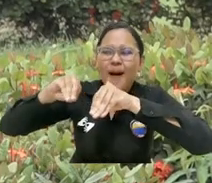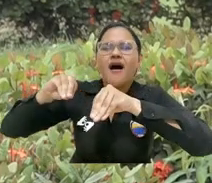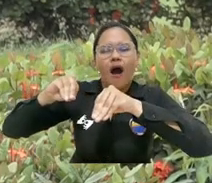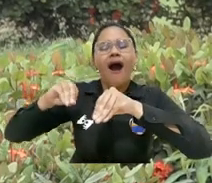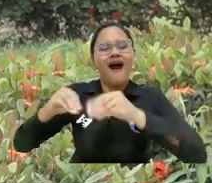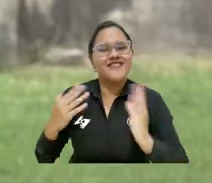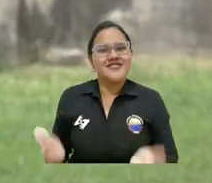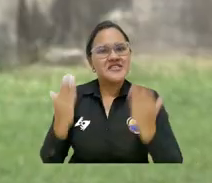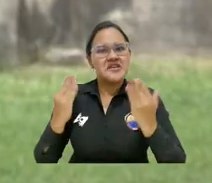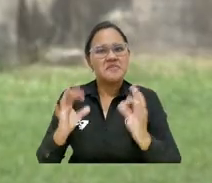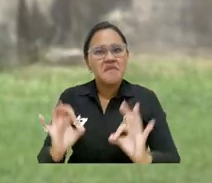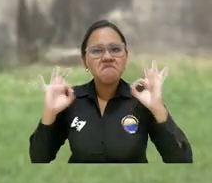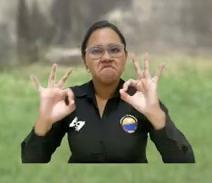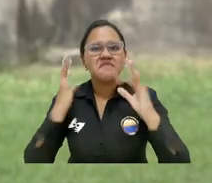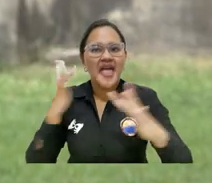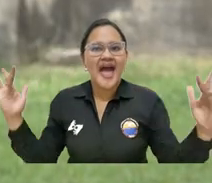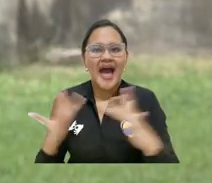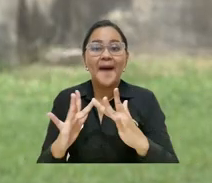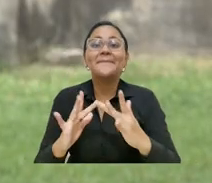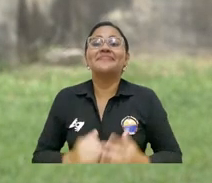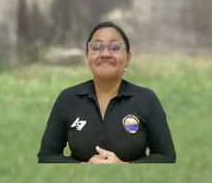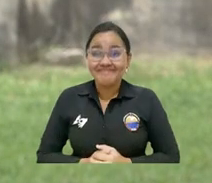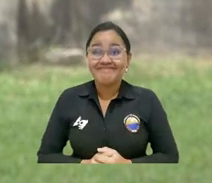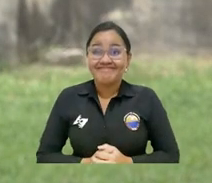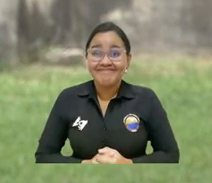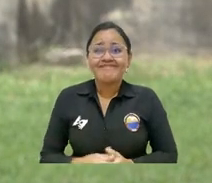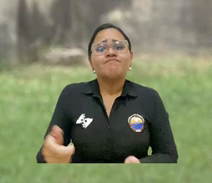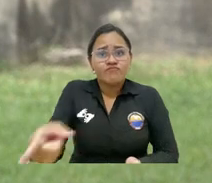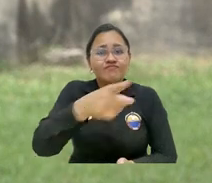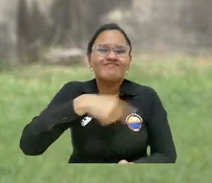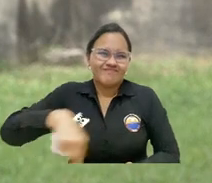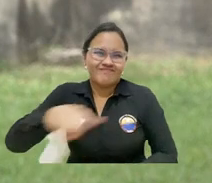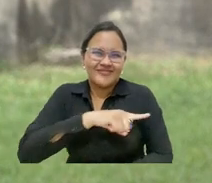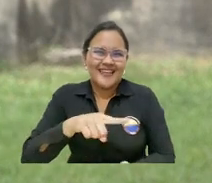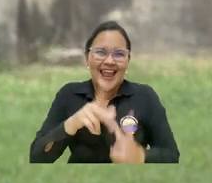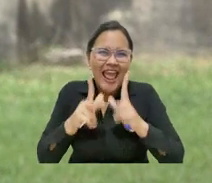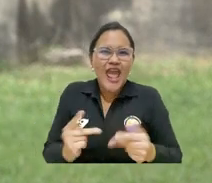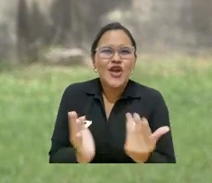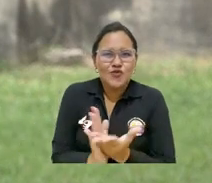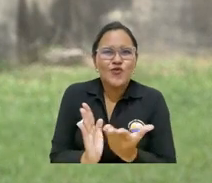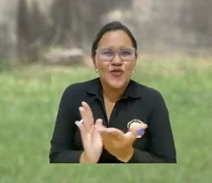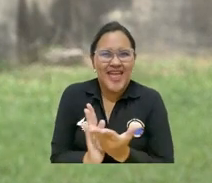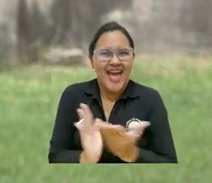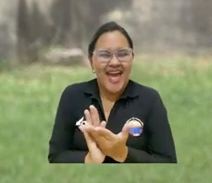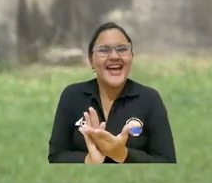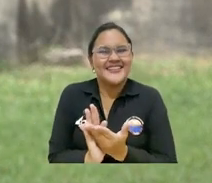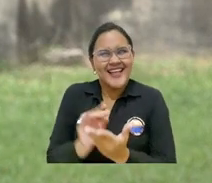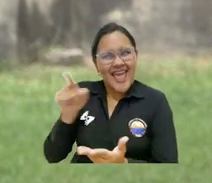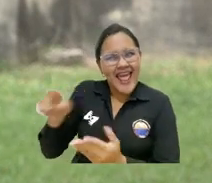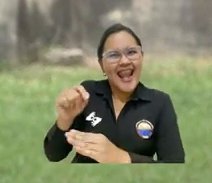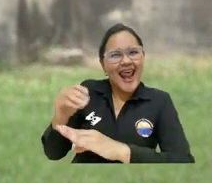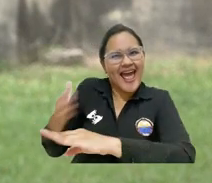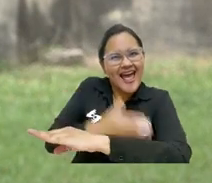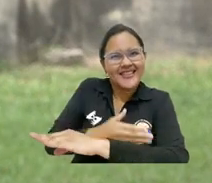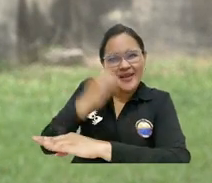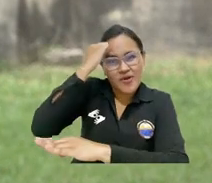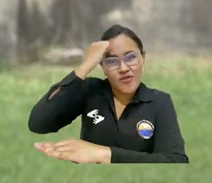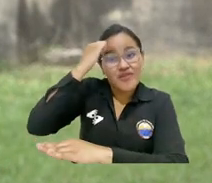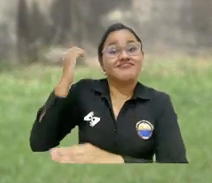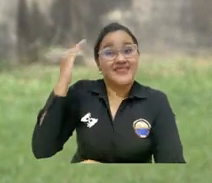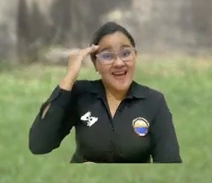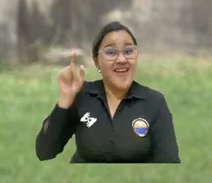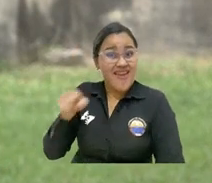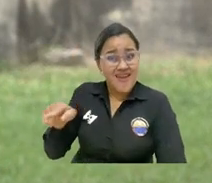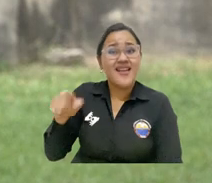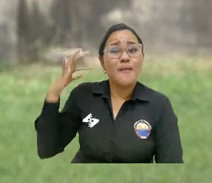que la tarea se hizo bien. Para su equipo de trabajo, para cada uno de los estudiantes que hemos pasado por sus manos, sabemos de sus